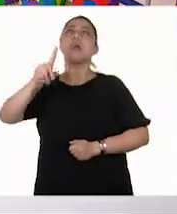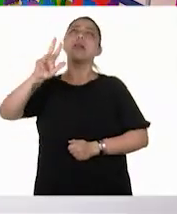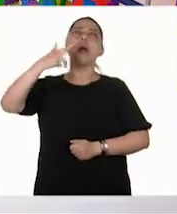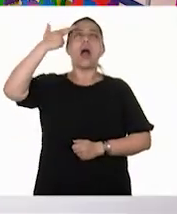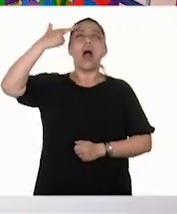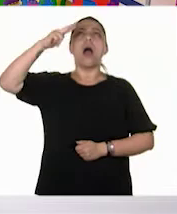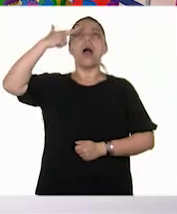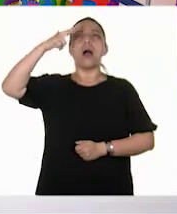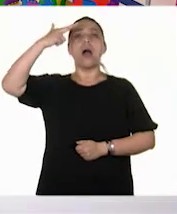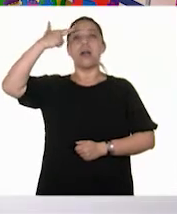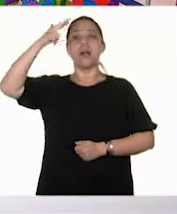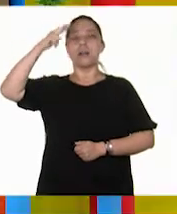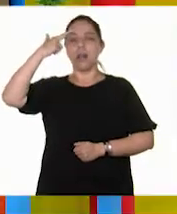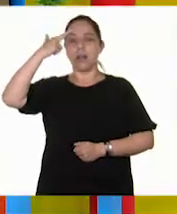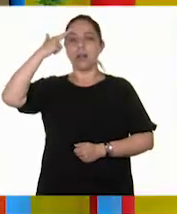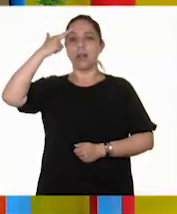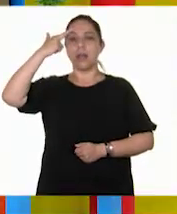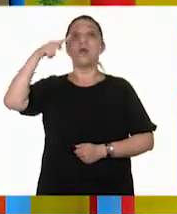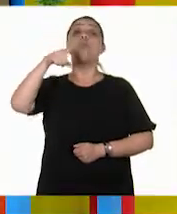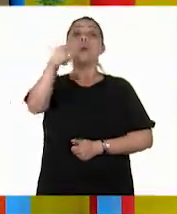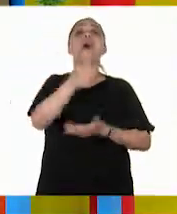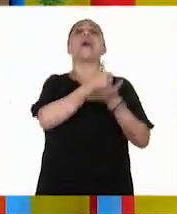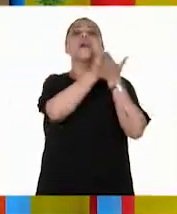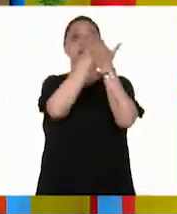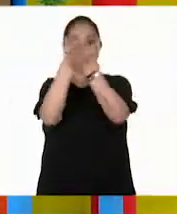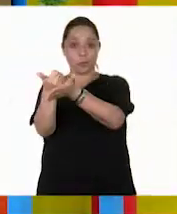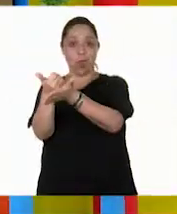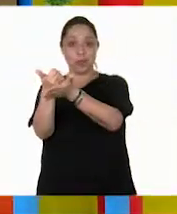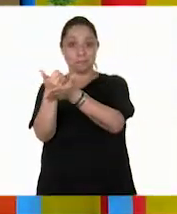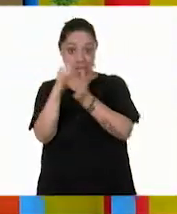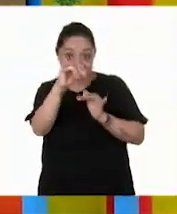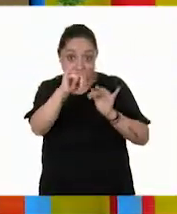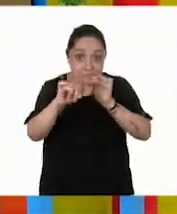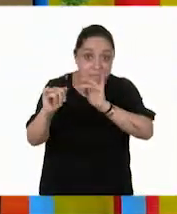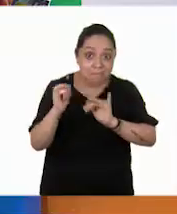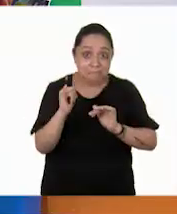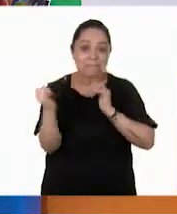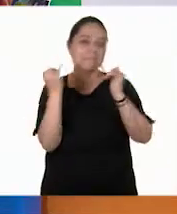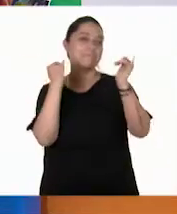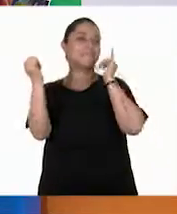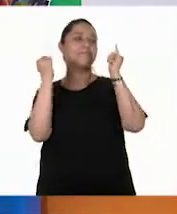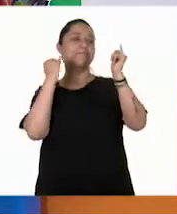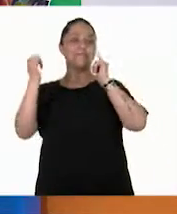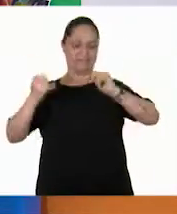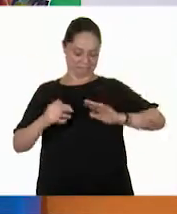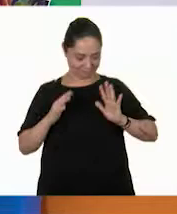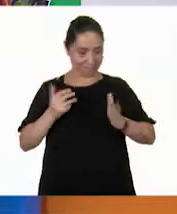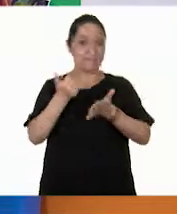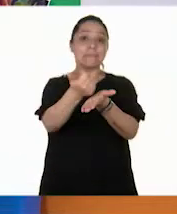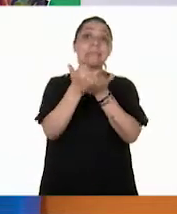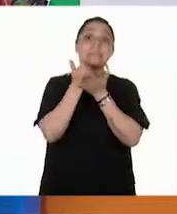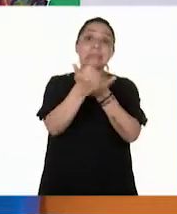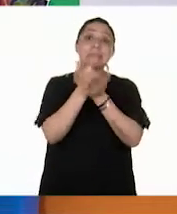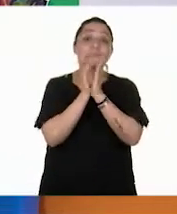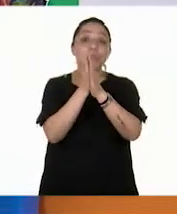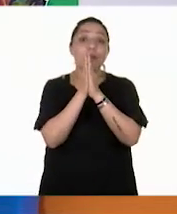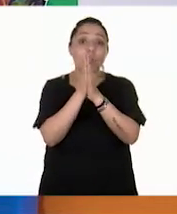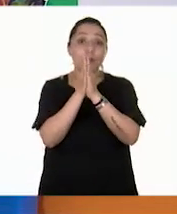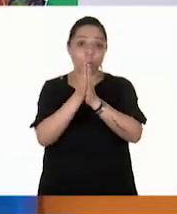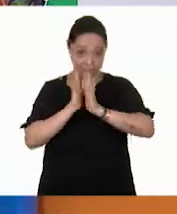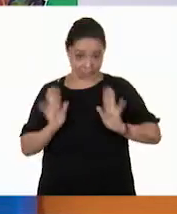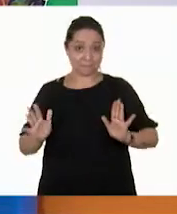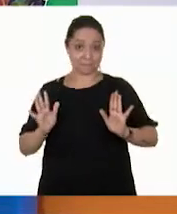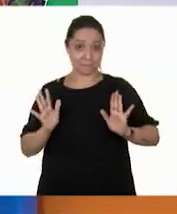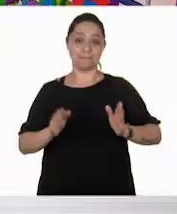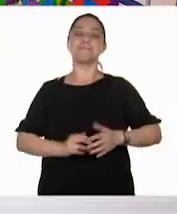y recordando, entonces le van a poder ayudar. ¿Les gusta la idea? ¿Te gusta la idea? Sí. Por favor, ayúdenme allá en casa. Por favor, ayúdenme.